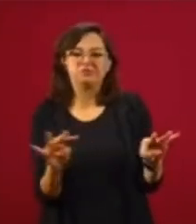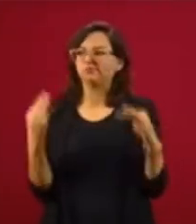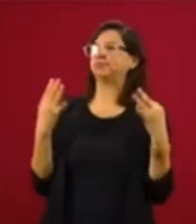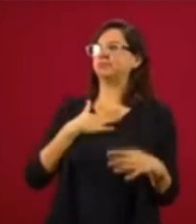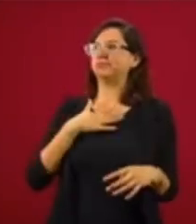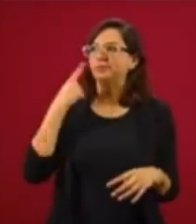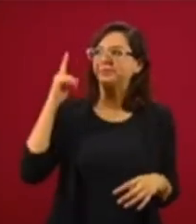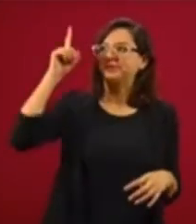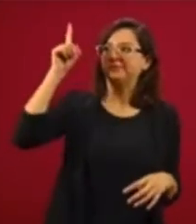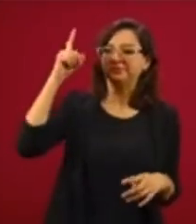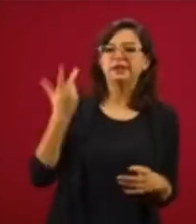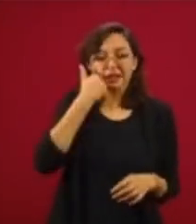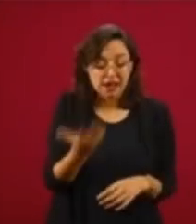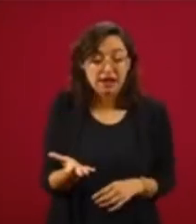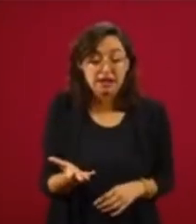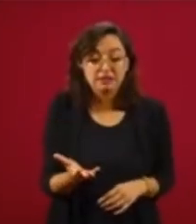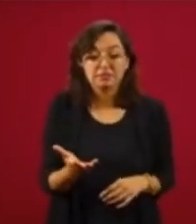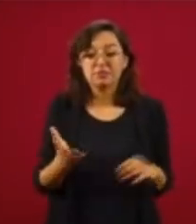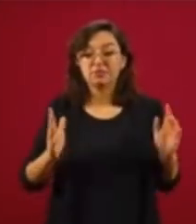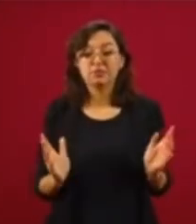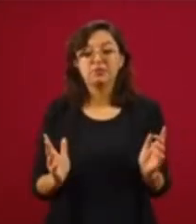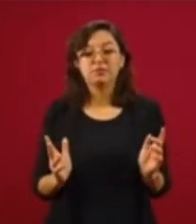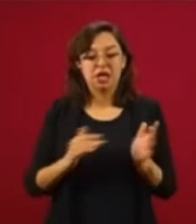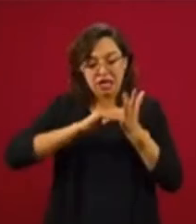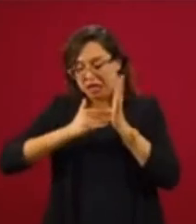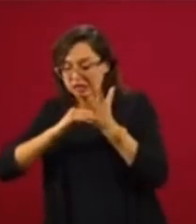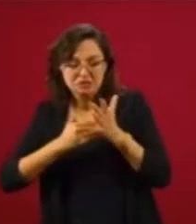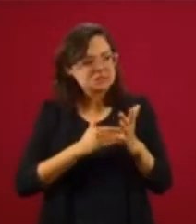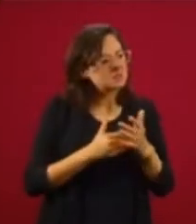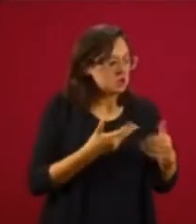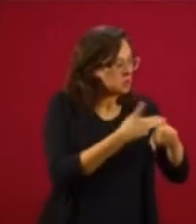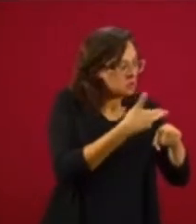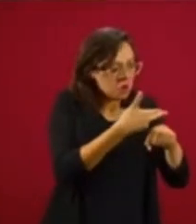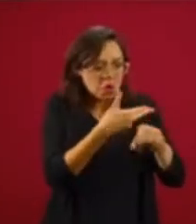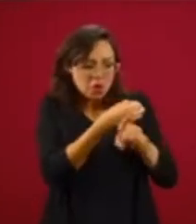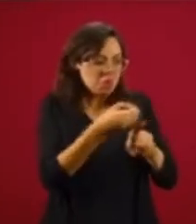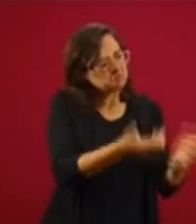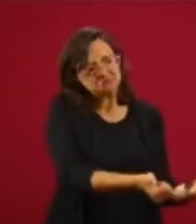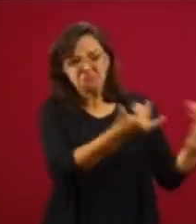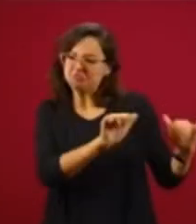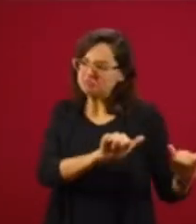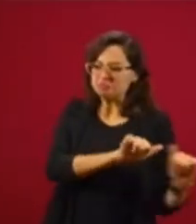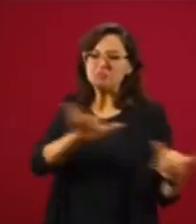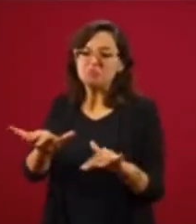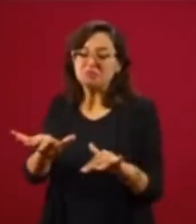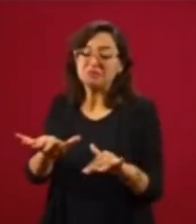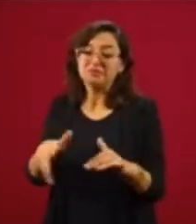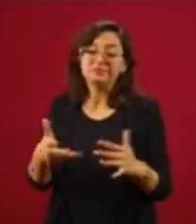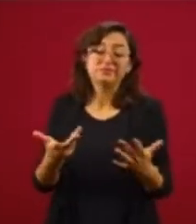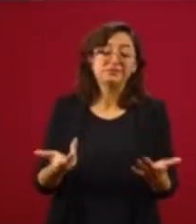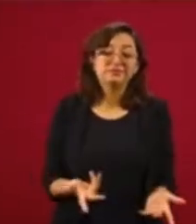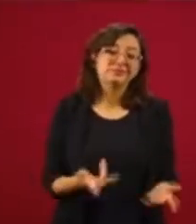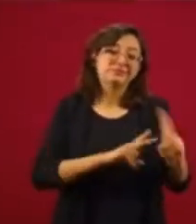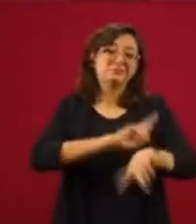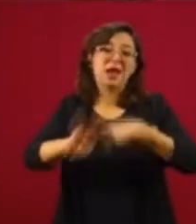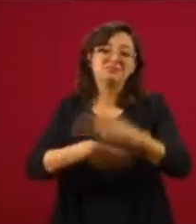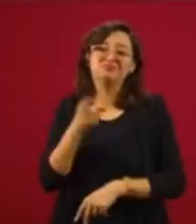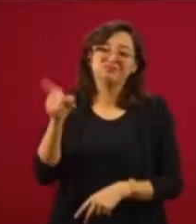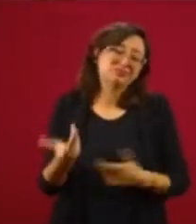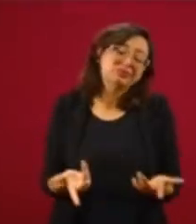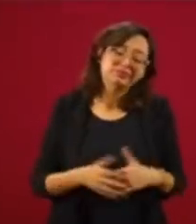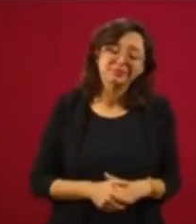para mostrar que no estamos cuidando los protocolos de salud, pues van a ir